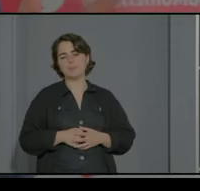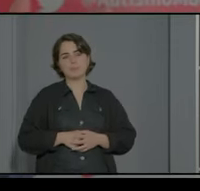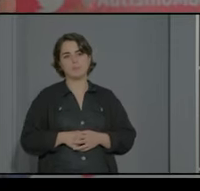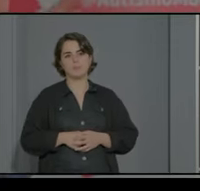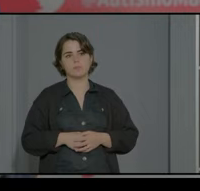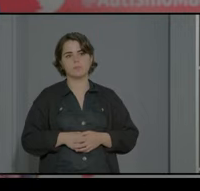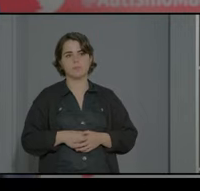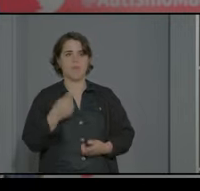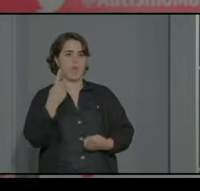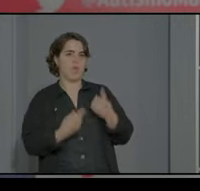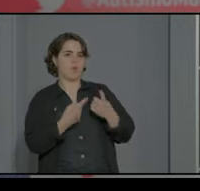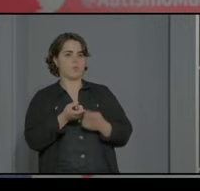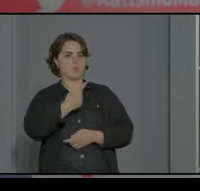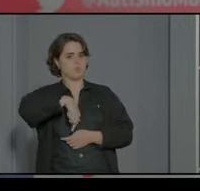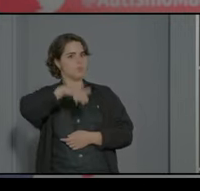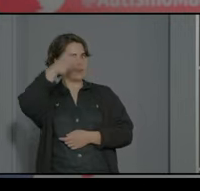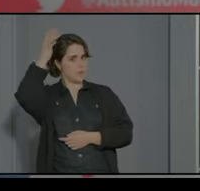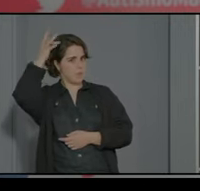algunos tenían un pelo con esos procesos